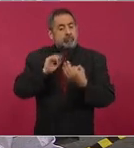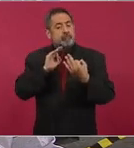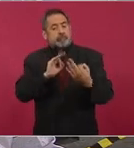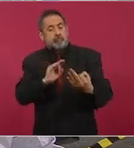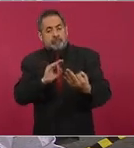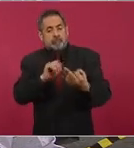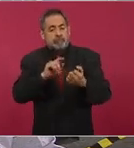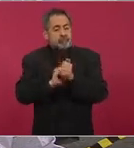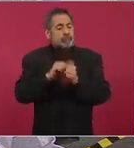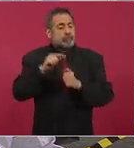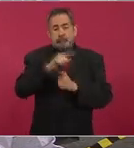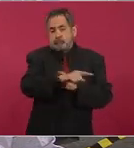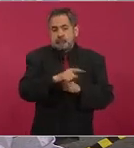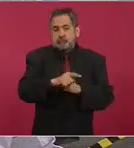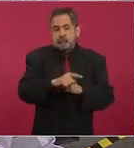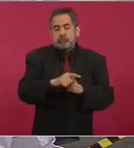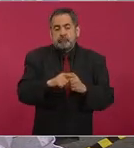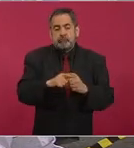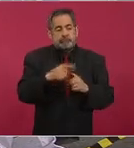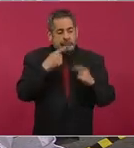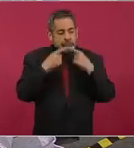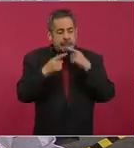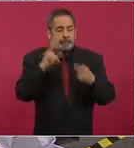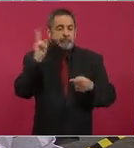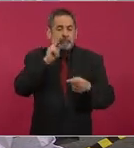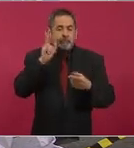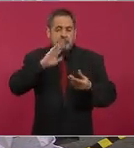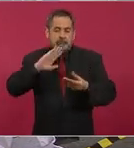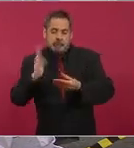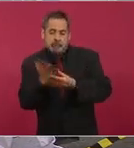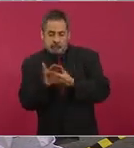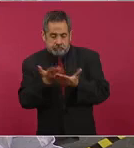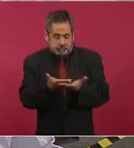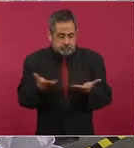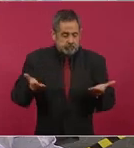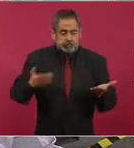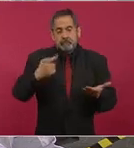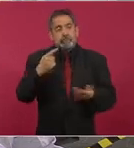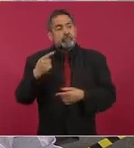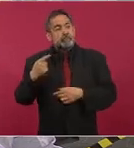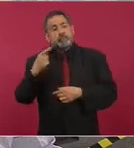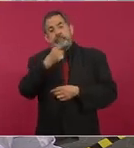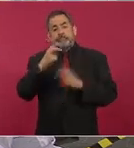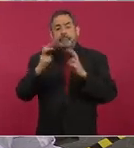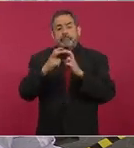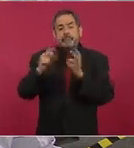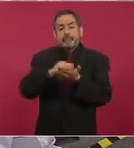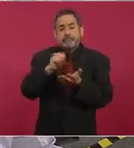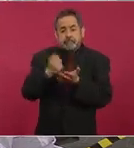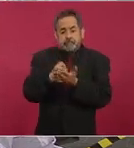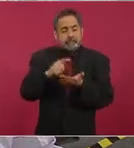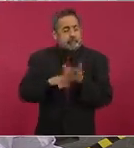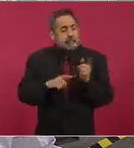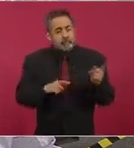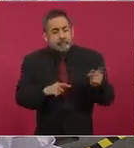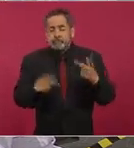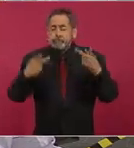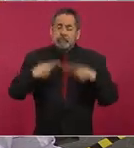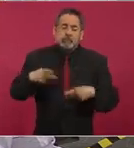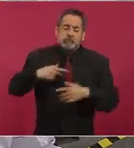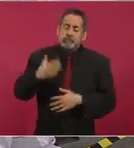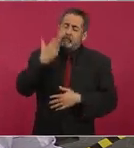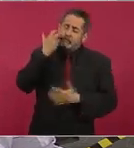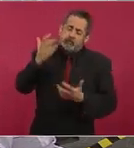constitucional donde de aportación de pruebas. En Tamaulipas, señor presidente, la gente está pidiendo